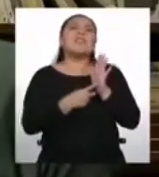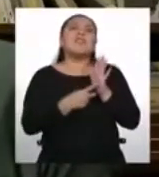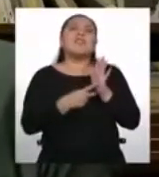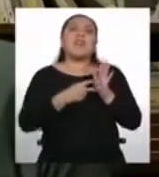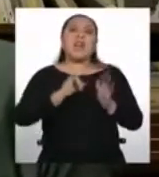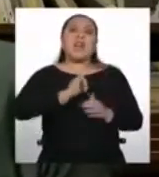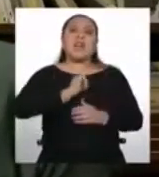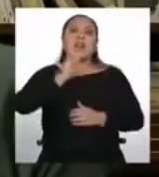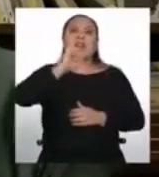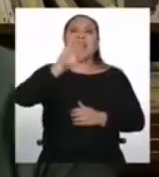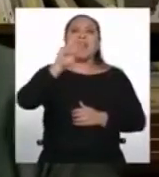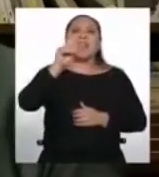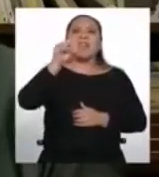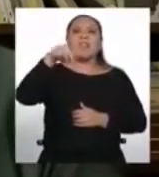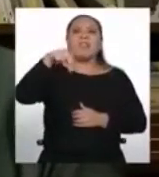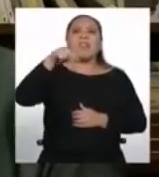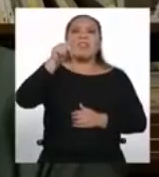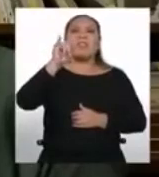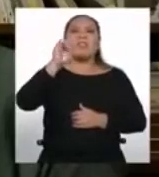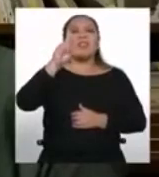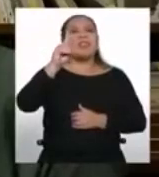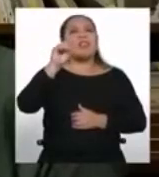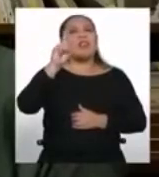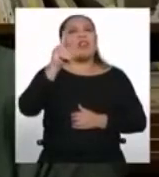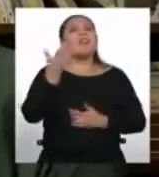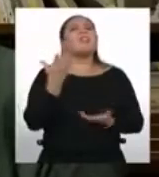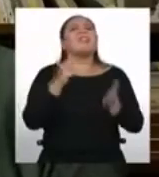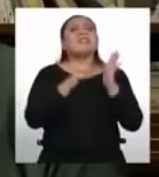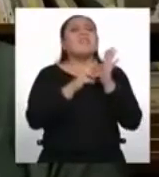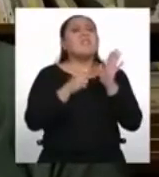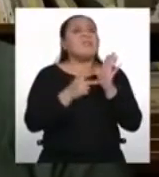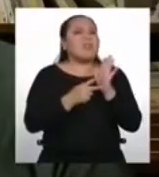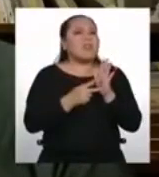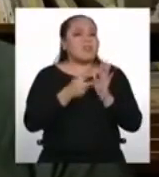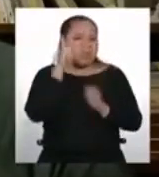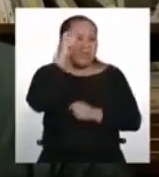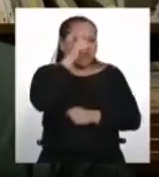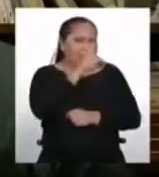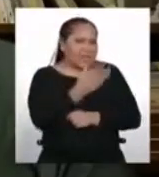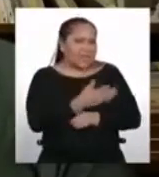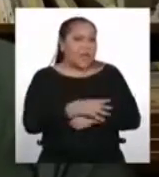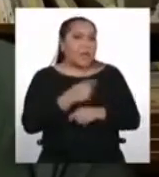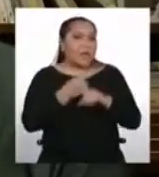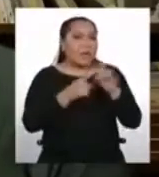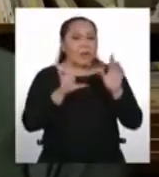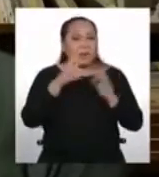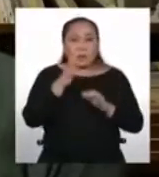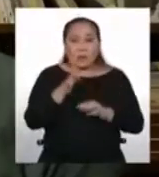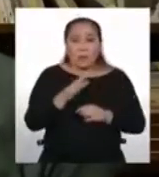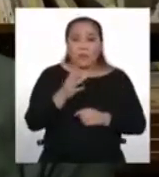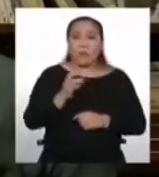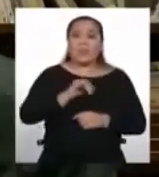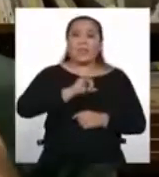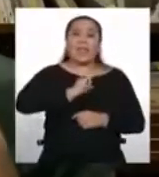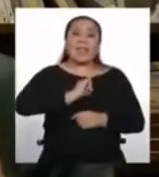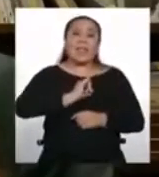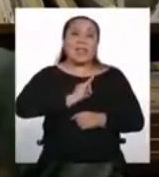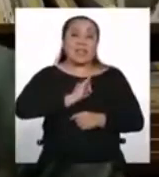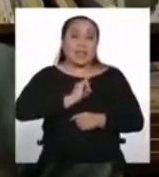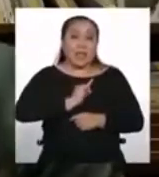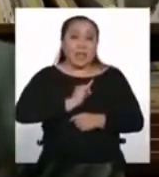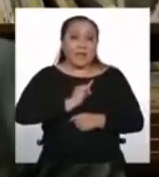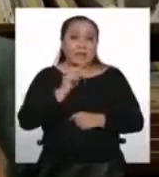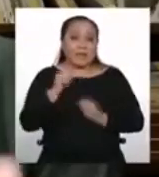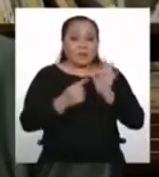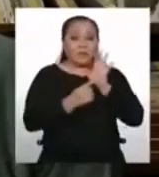¿no? Es una pregunta difícil, ¿no? Y que no puede tener una sola respuesta, pero más o menos la identidad es aquello